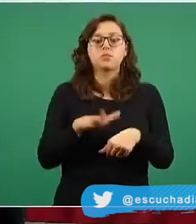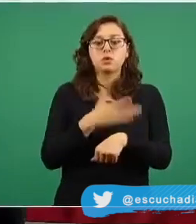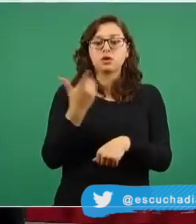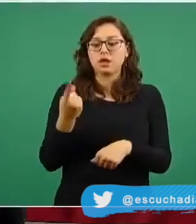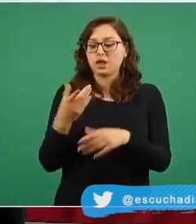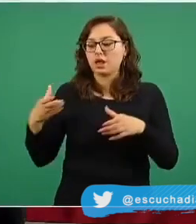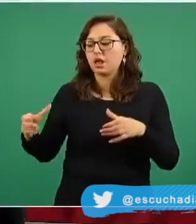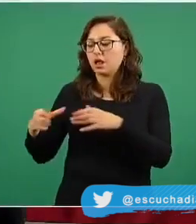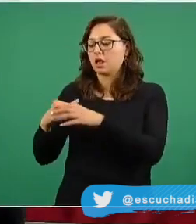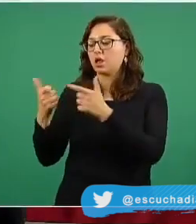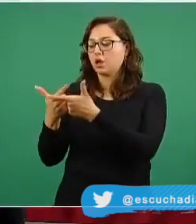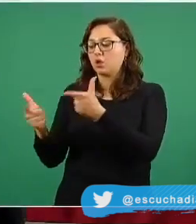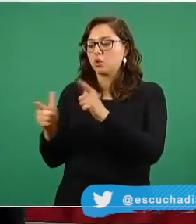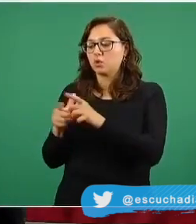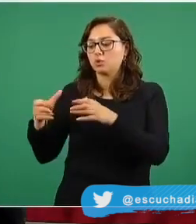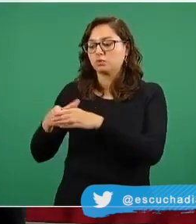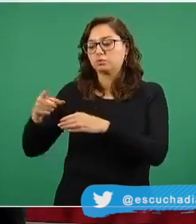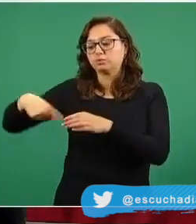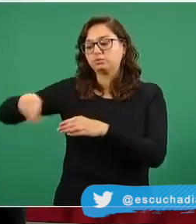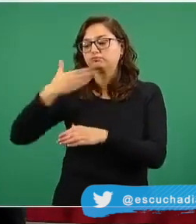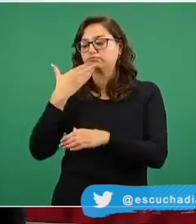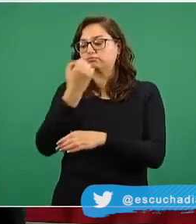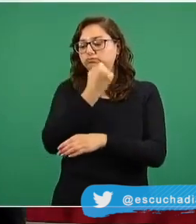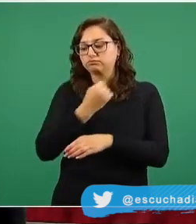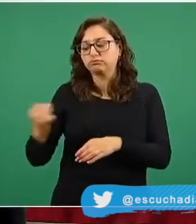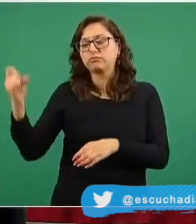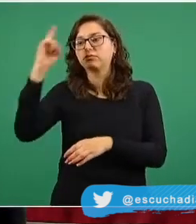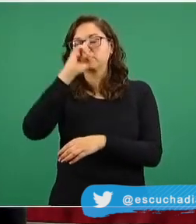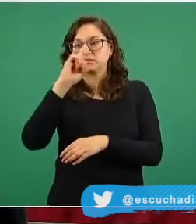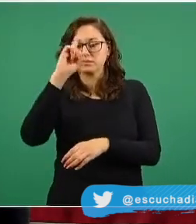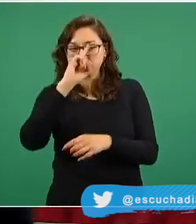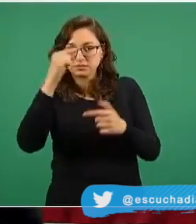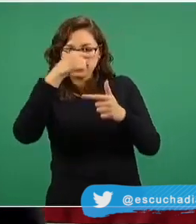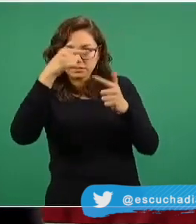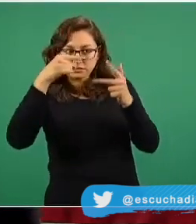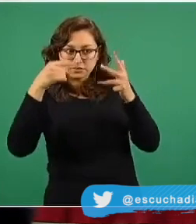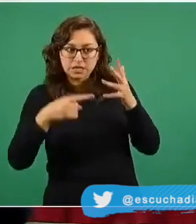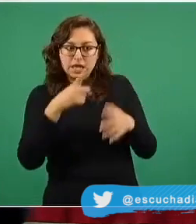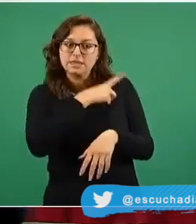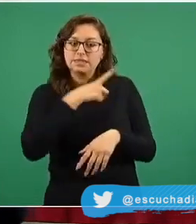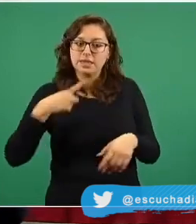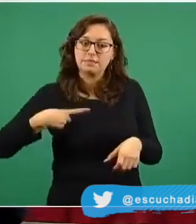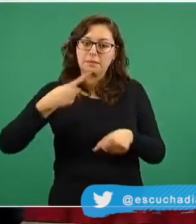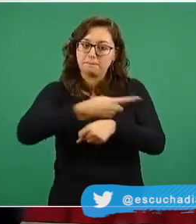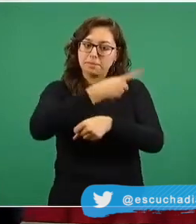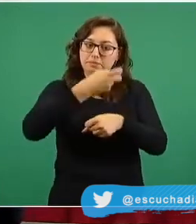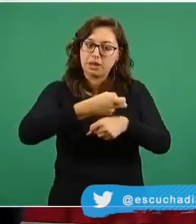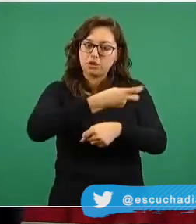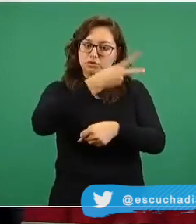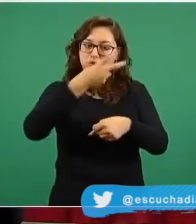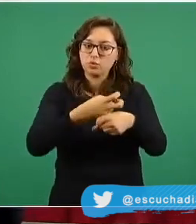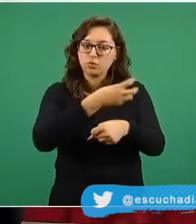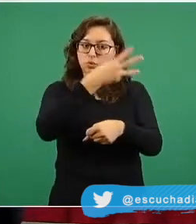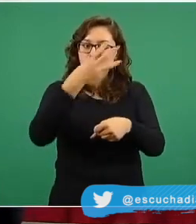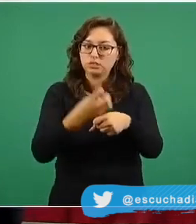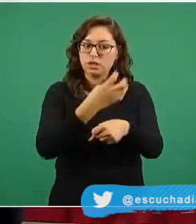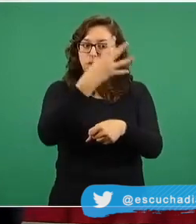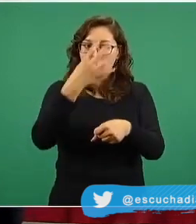de vacunación se ha hecho una priorización en el orden de uso de las vacunas